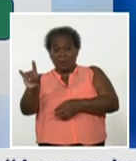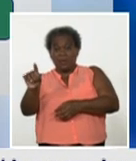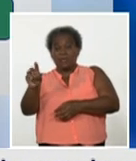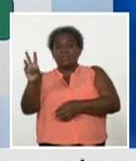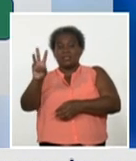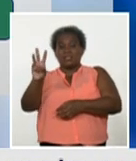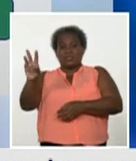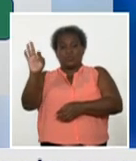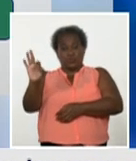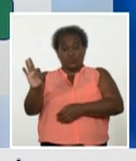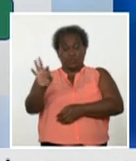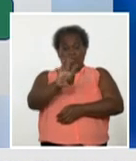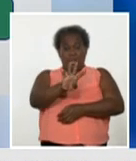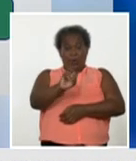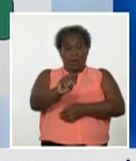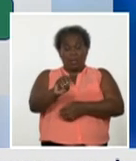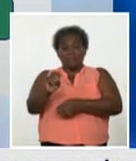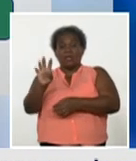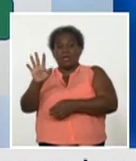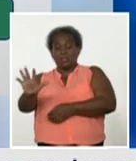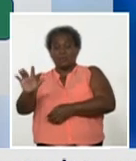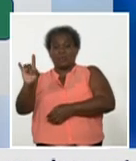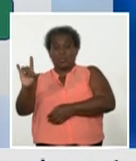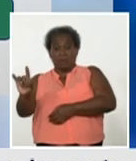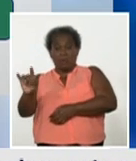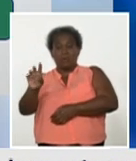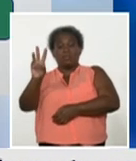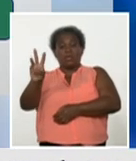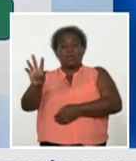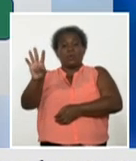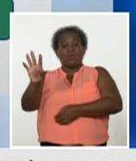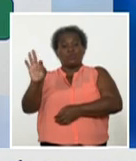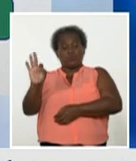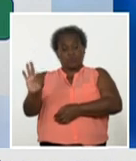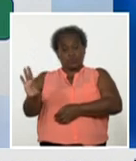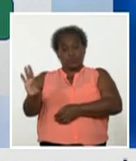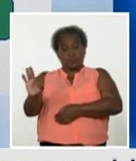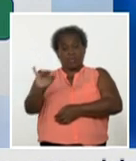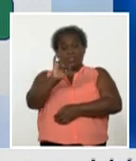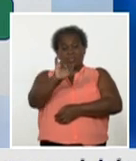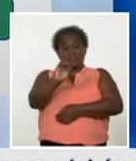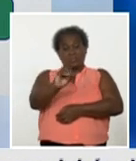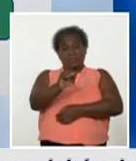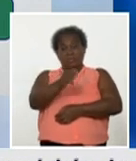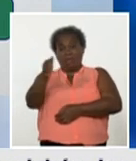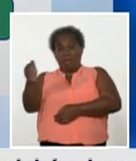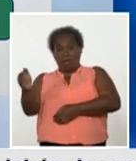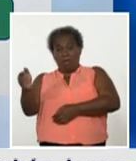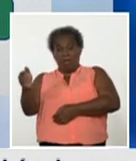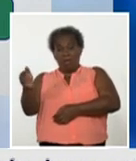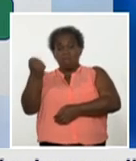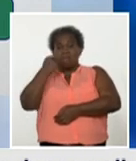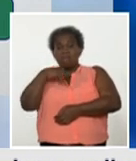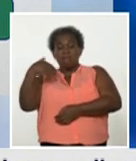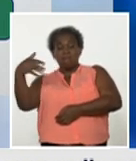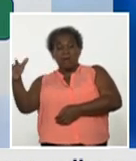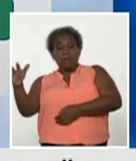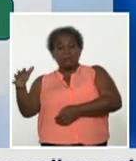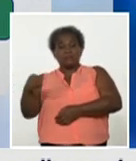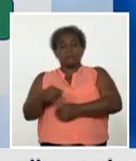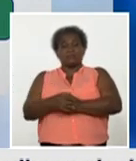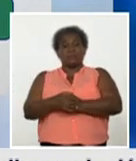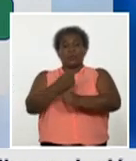de 40 a 59 348 y de 60 y más con todos los riesgos que entraña